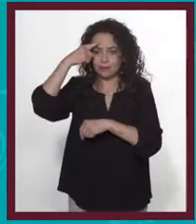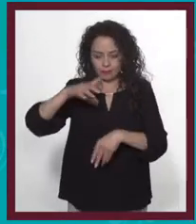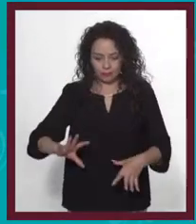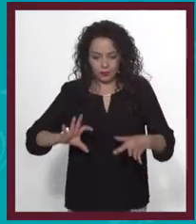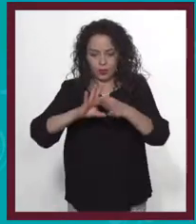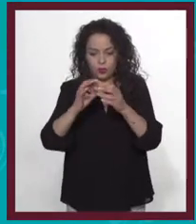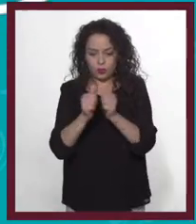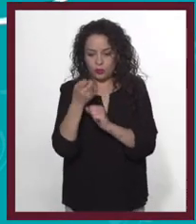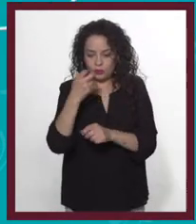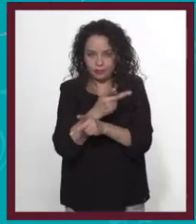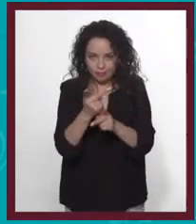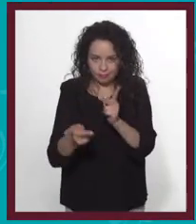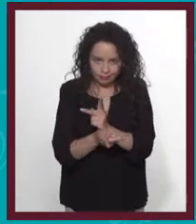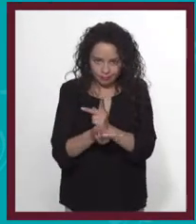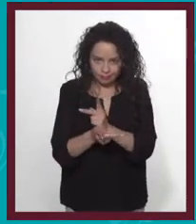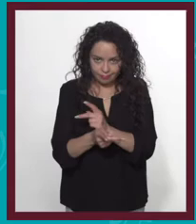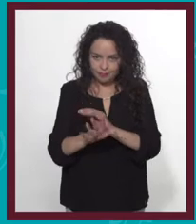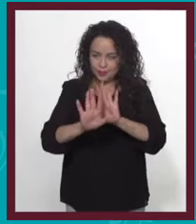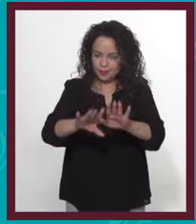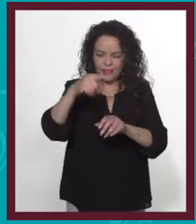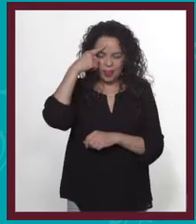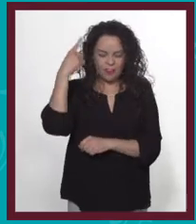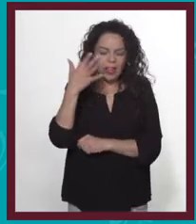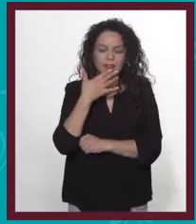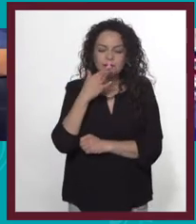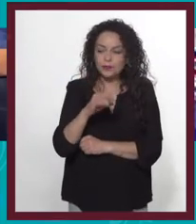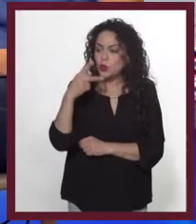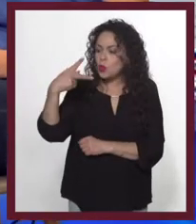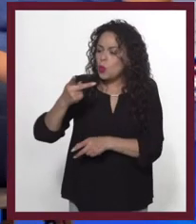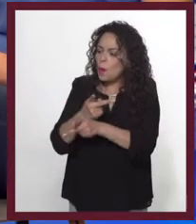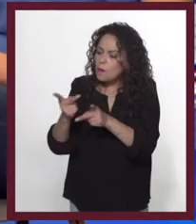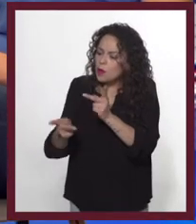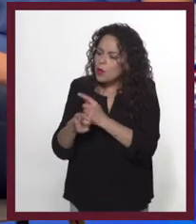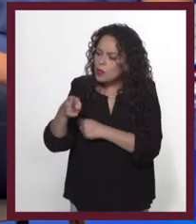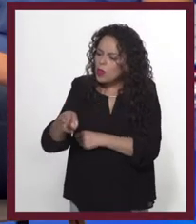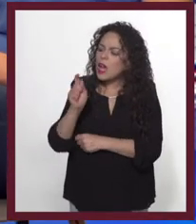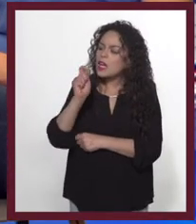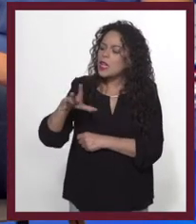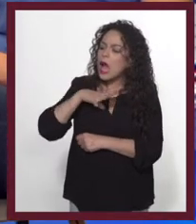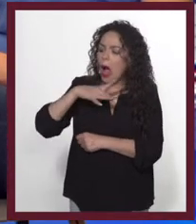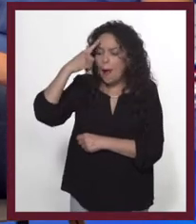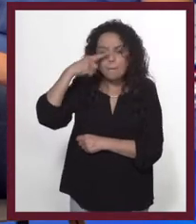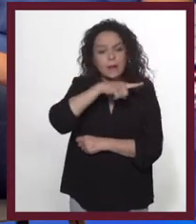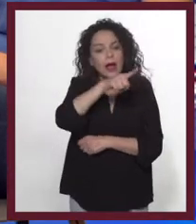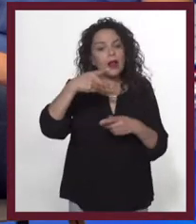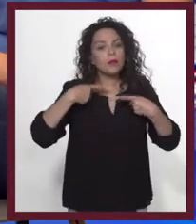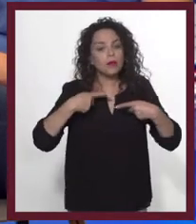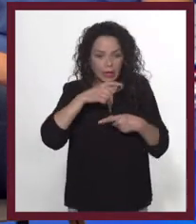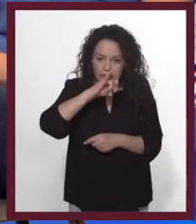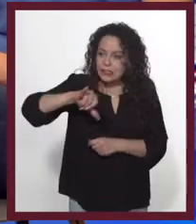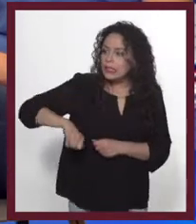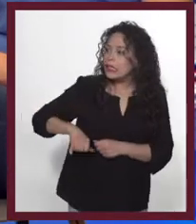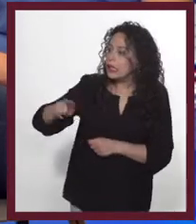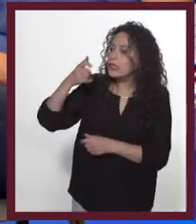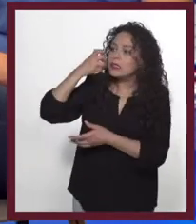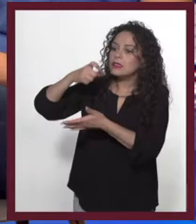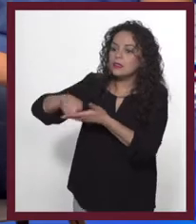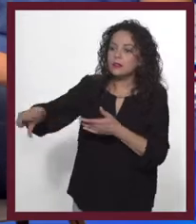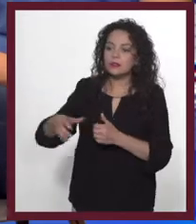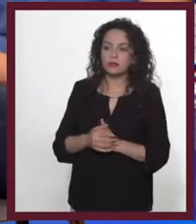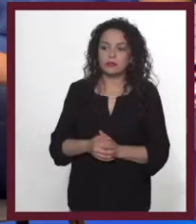conecte con tu producto con ellos. En pocas palabras, ¿qué tiene tu producto que a tu público le interese?